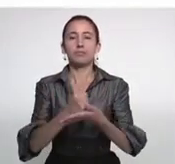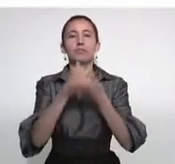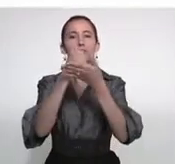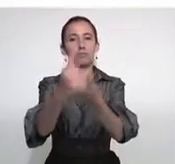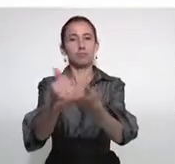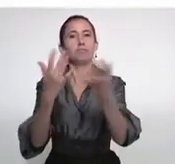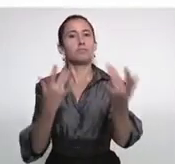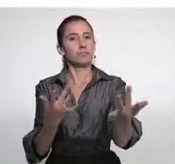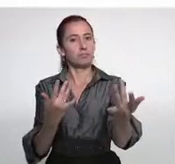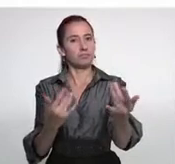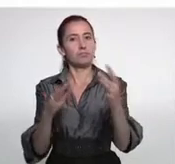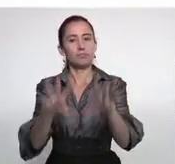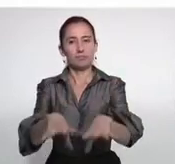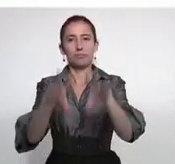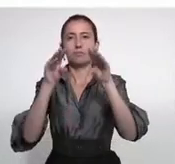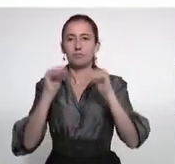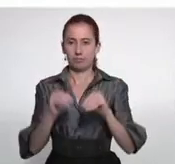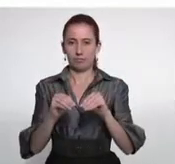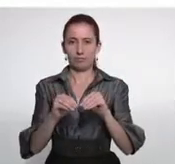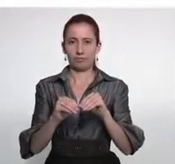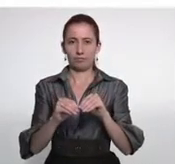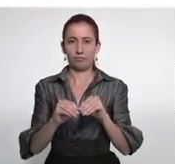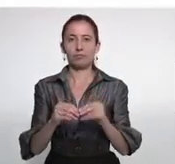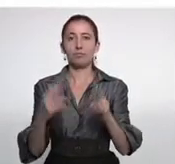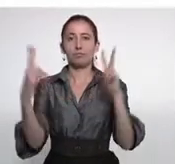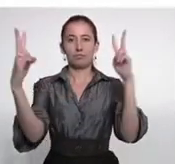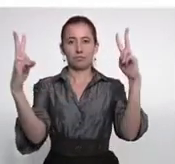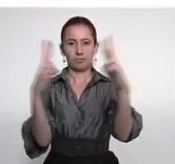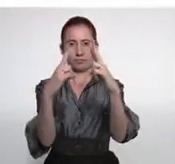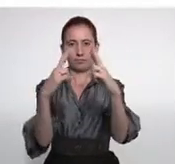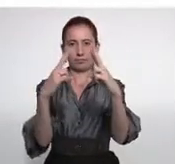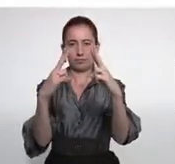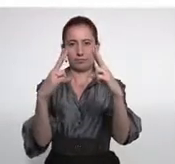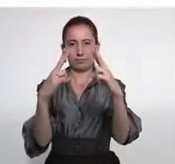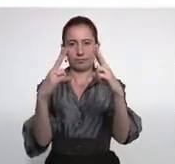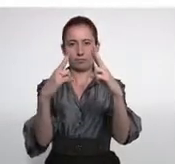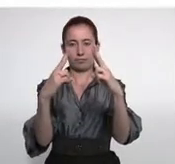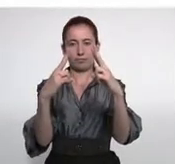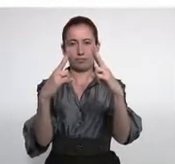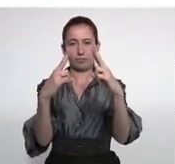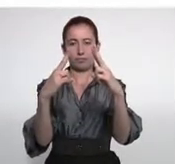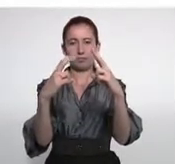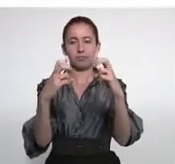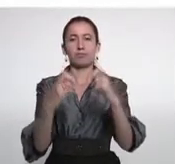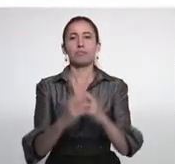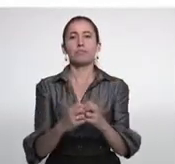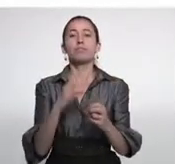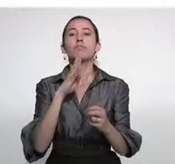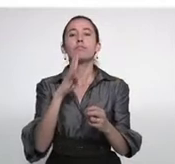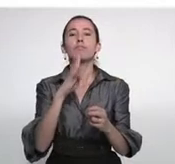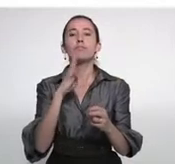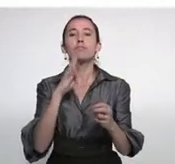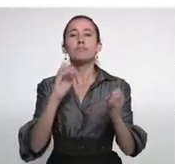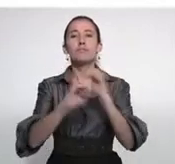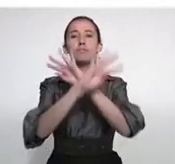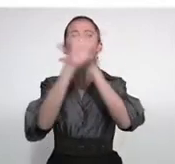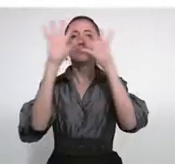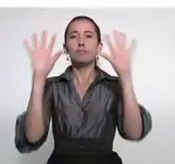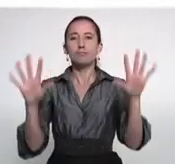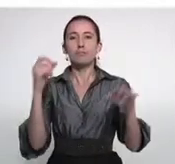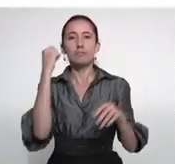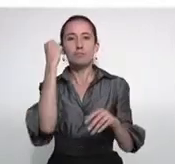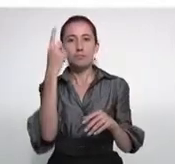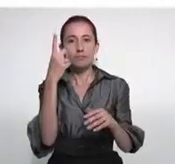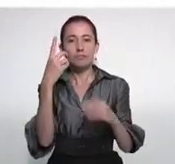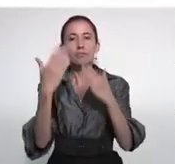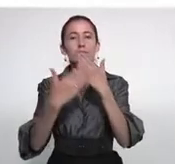Ofrezca ayuda y espere que sea aceptada. Sitúese frente a la persona y establezca contacto visual. Hable en forma clara